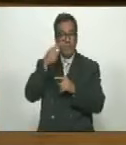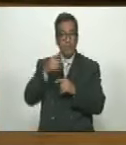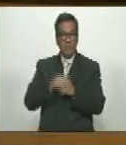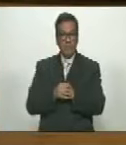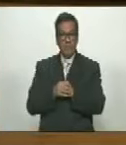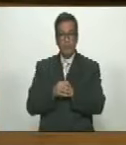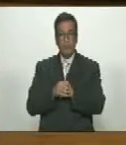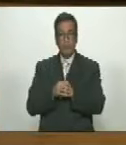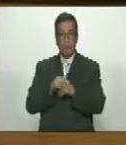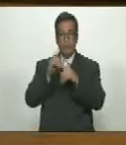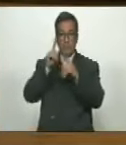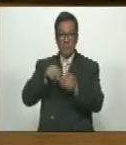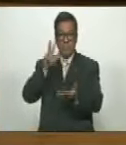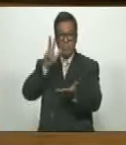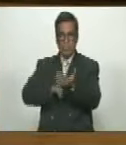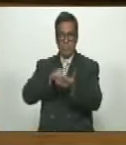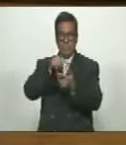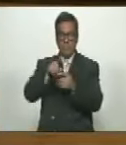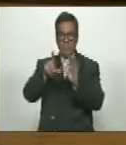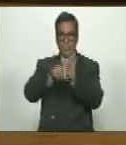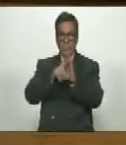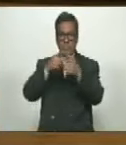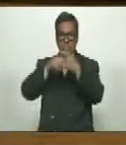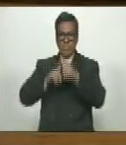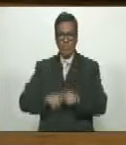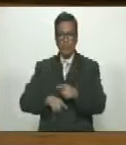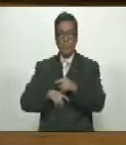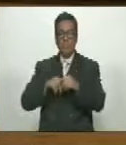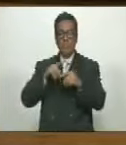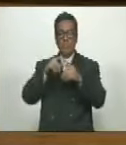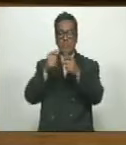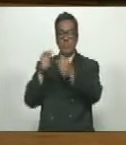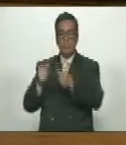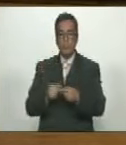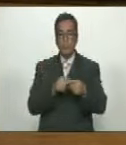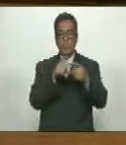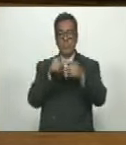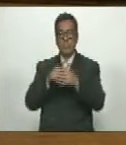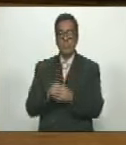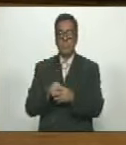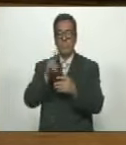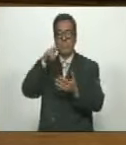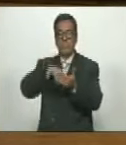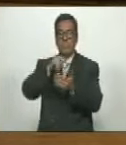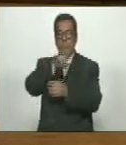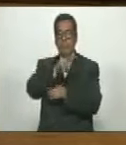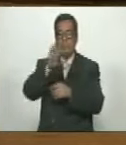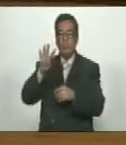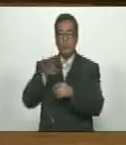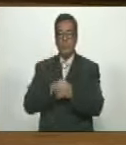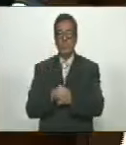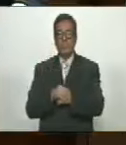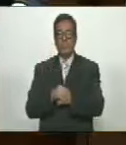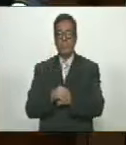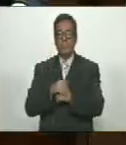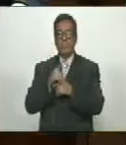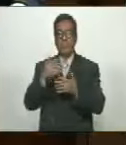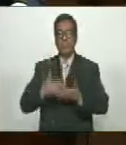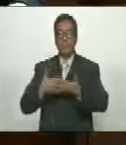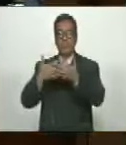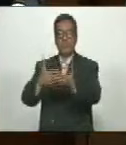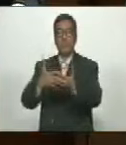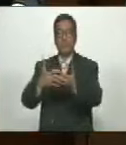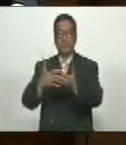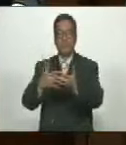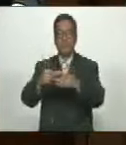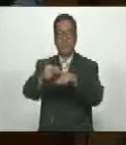se declara sancionada la ley de presupuesto para el ejercicio económico financiero 2024 y se remite al